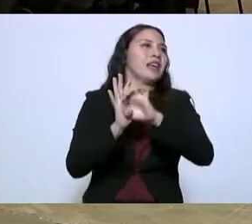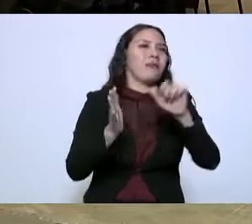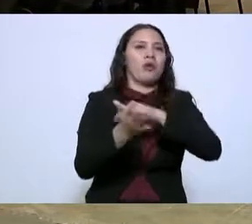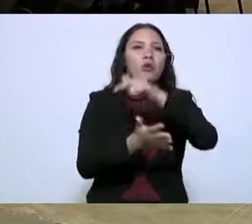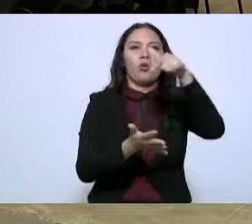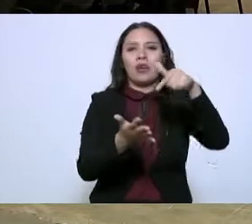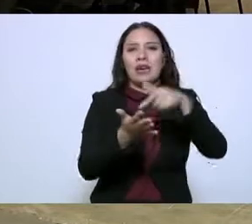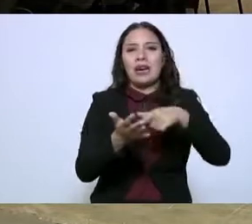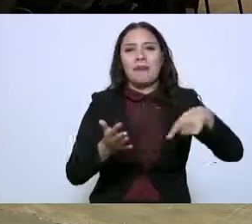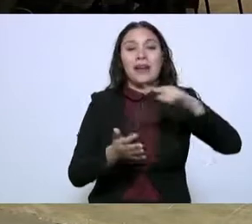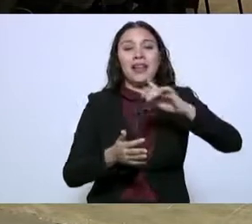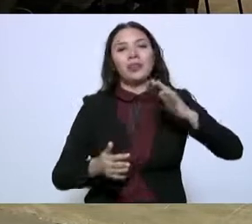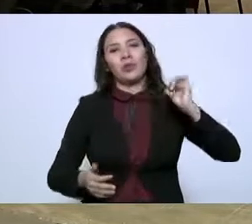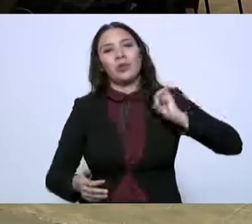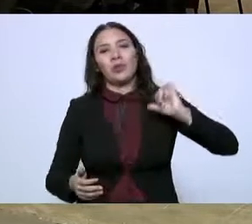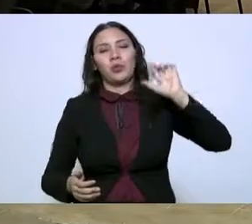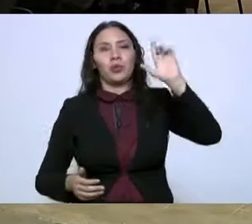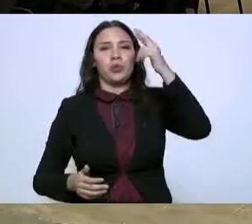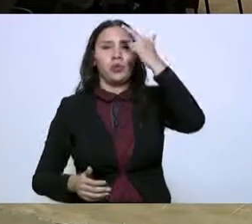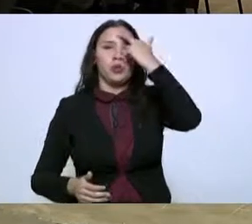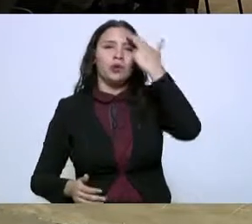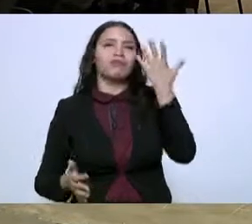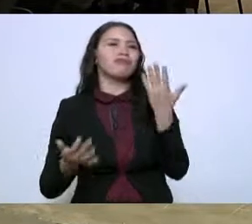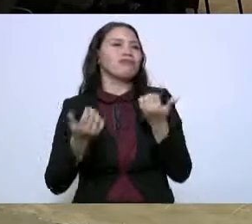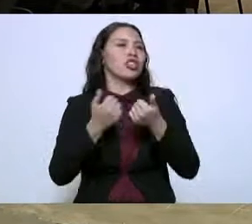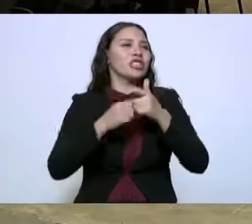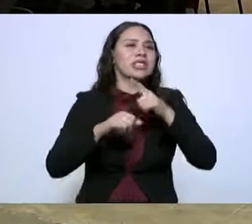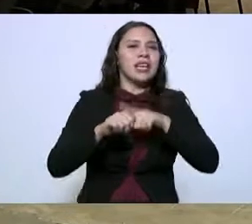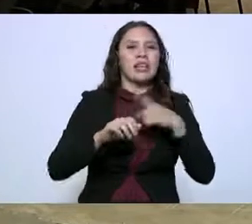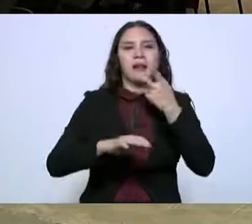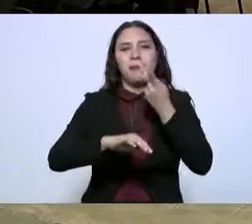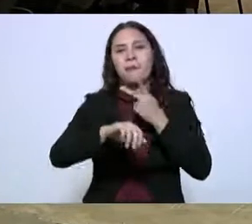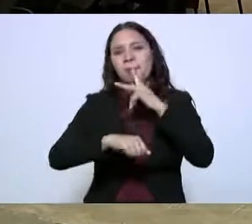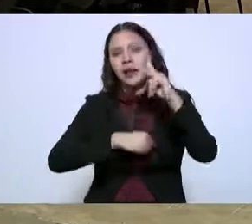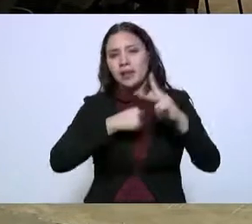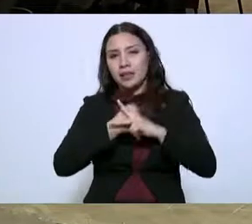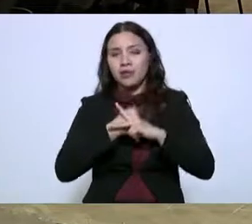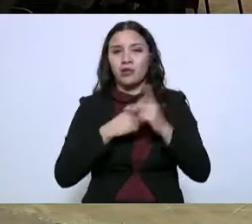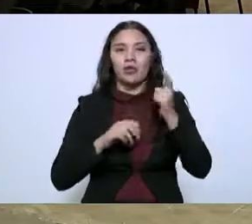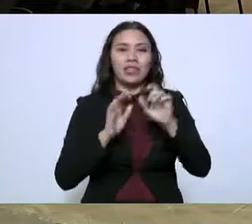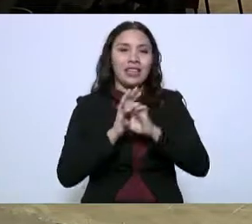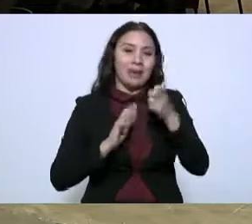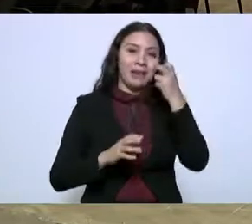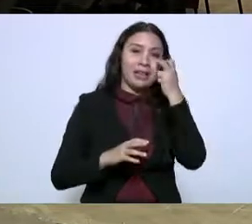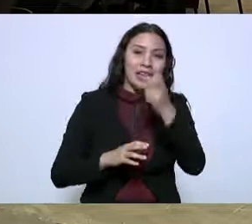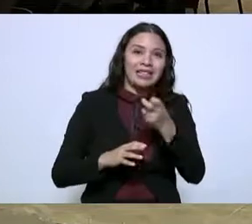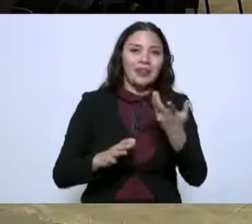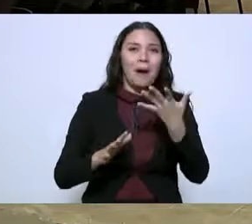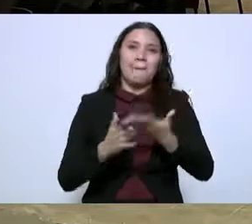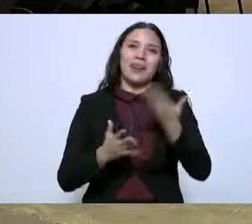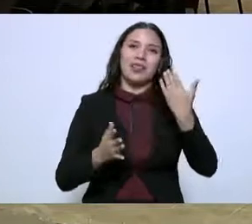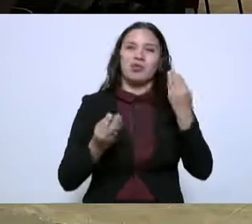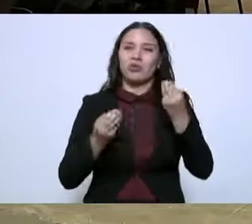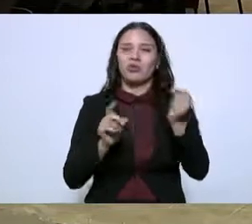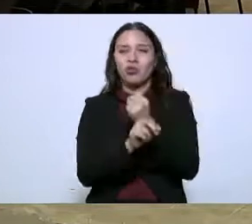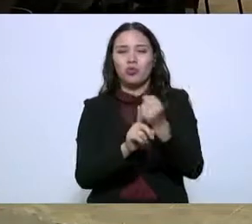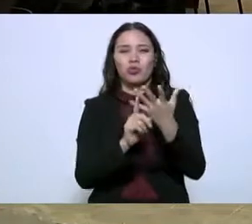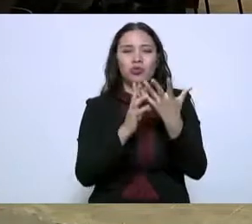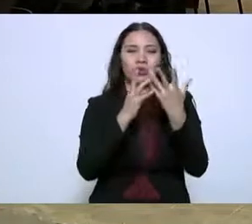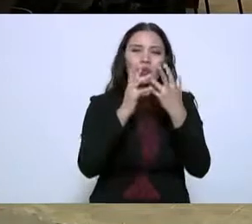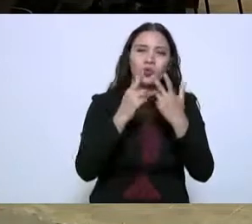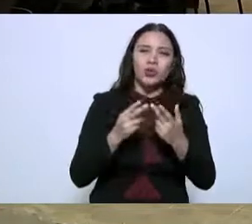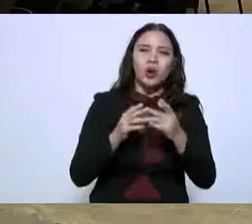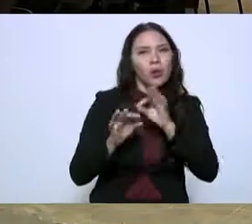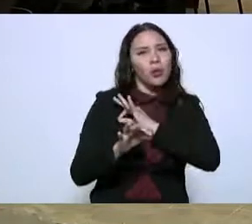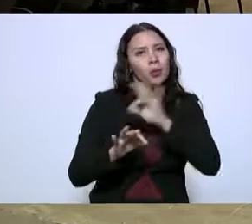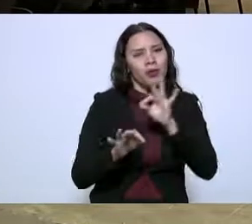preocupan o de las heridas más profundas sociales en el país ahí donde se desató la violencia la cultura puede